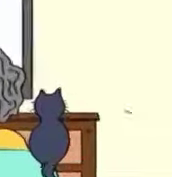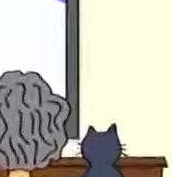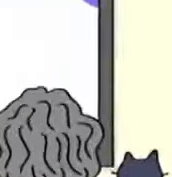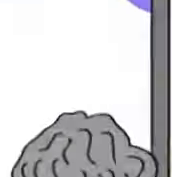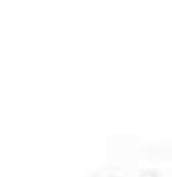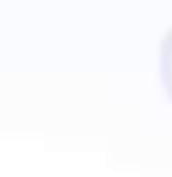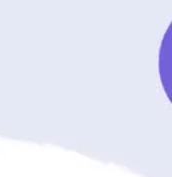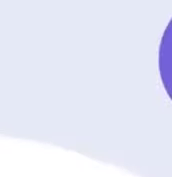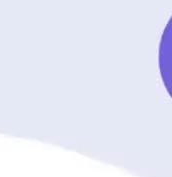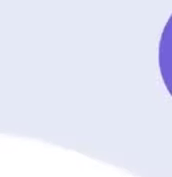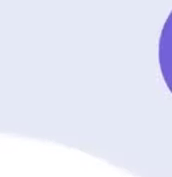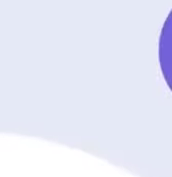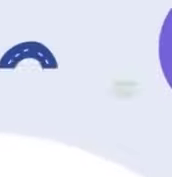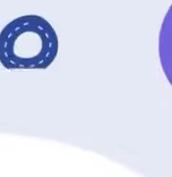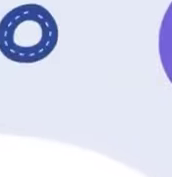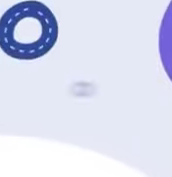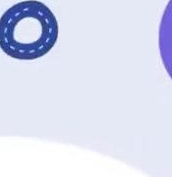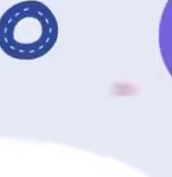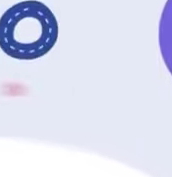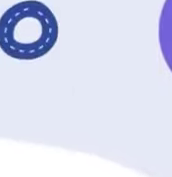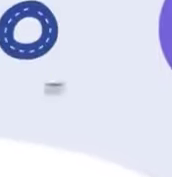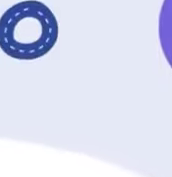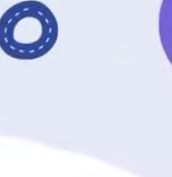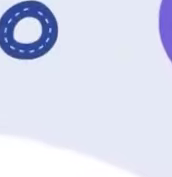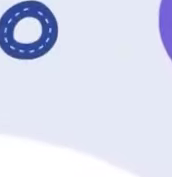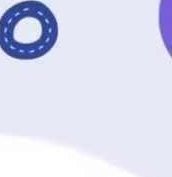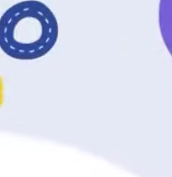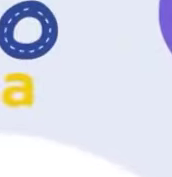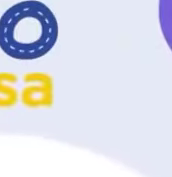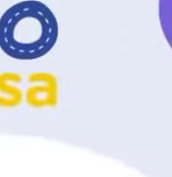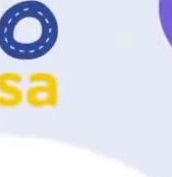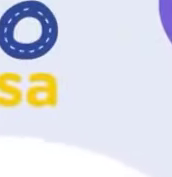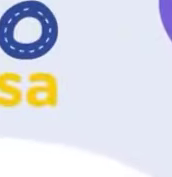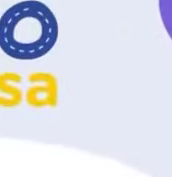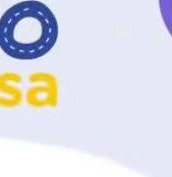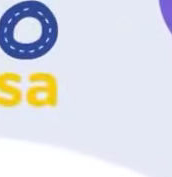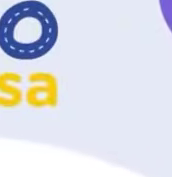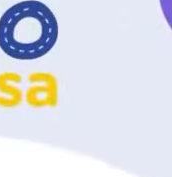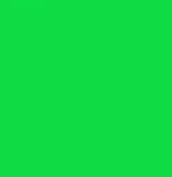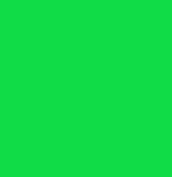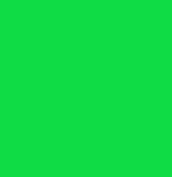Aprendo en Casa, una iniciativa del Ministerio de Educación